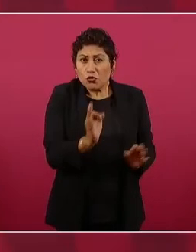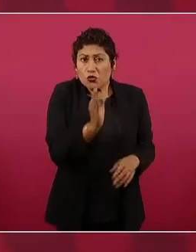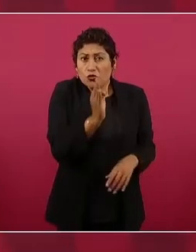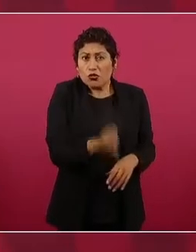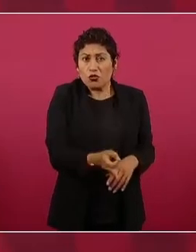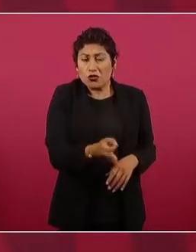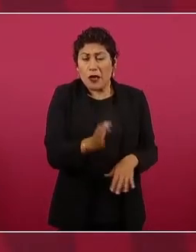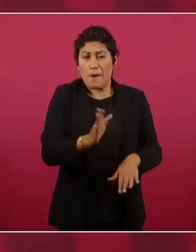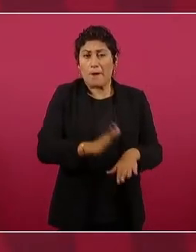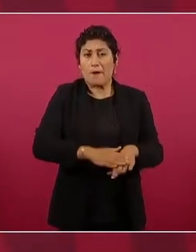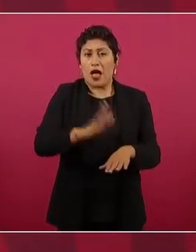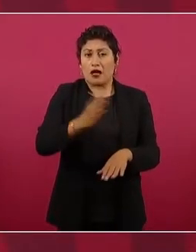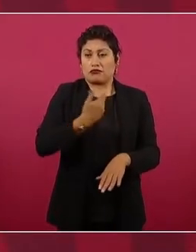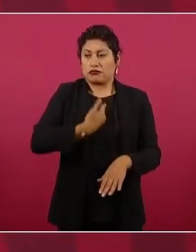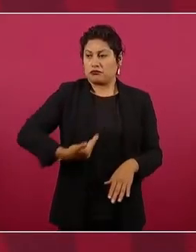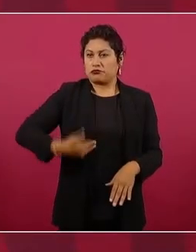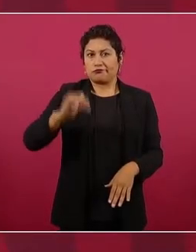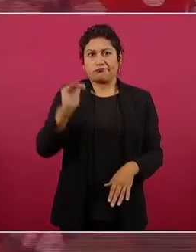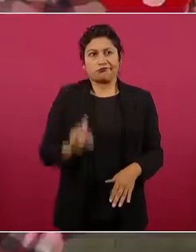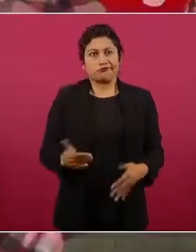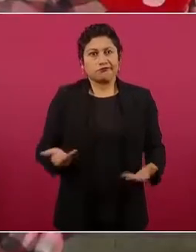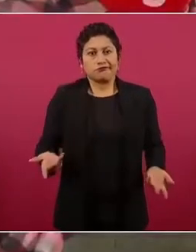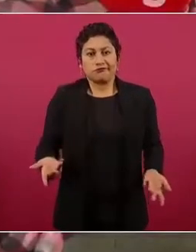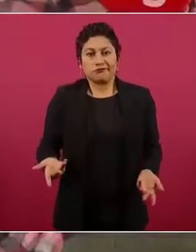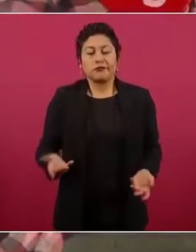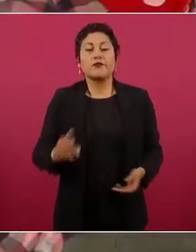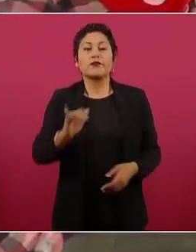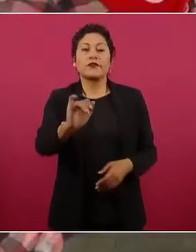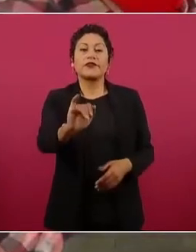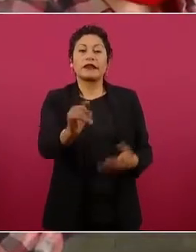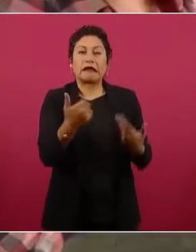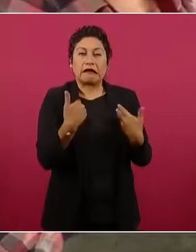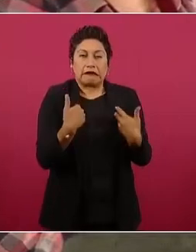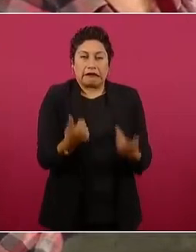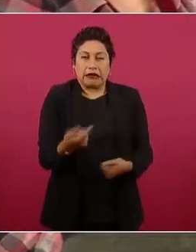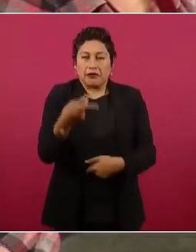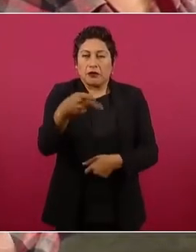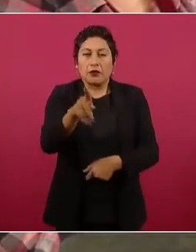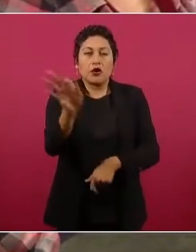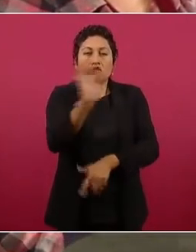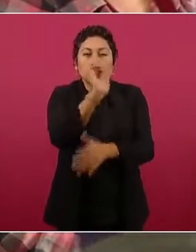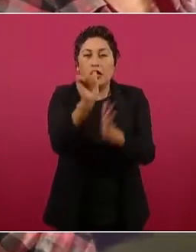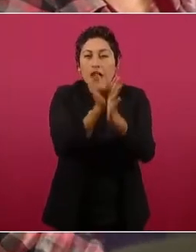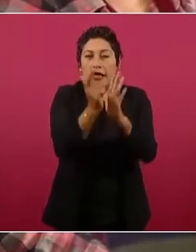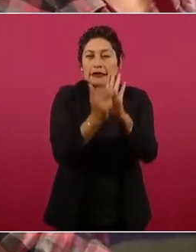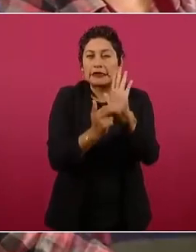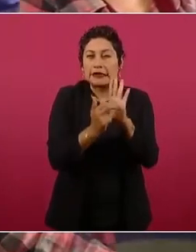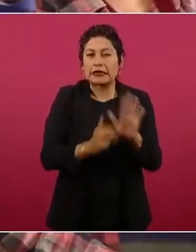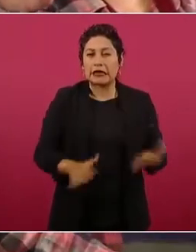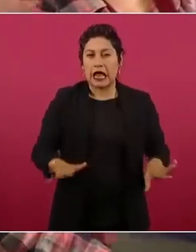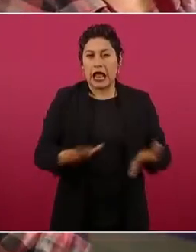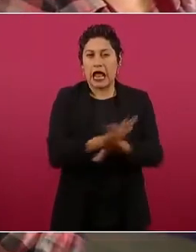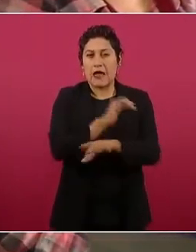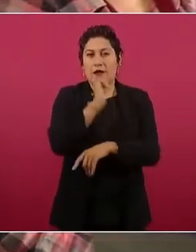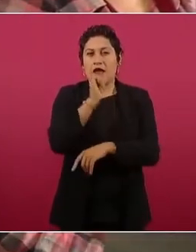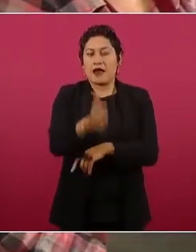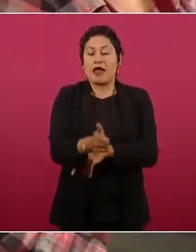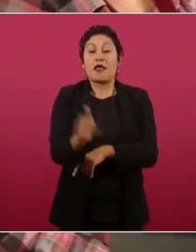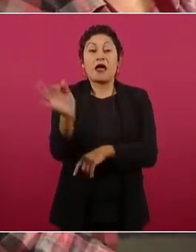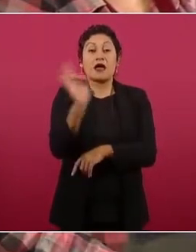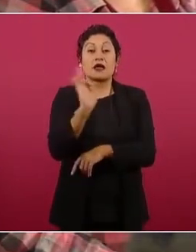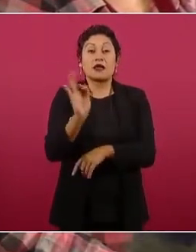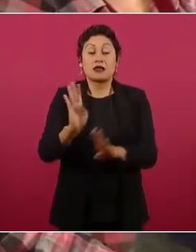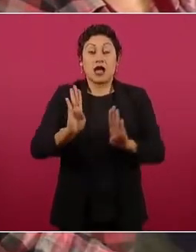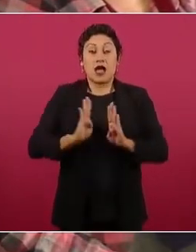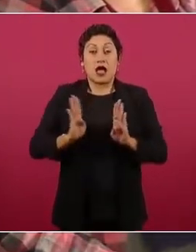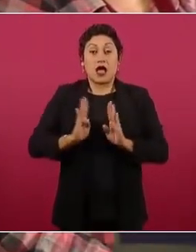el presidente. Sí, sí lo comprendo, pero si no logran la reforma constitucional sería dejar a las Fuerzas Armadas en las calles como